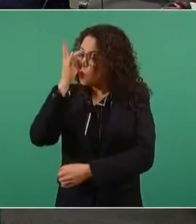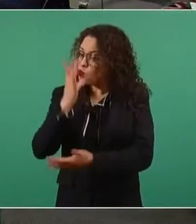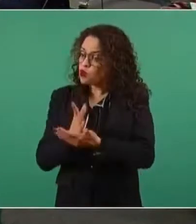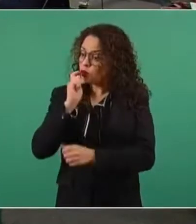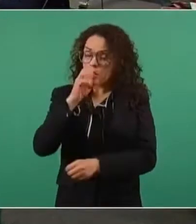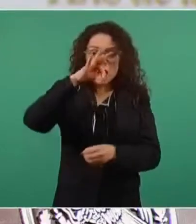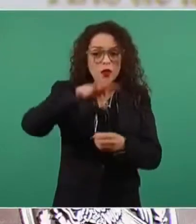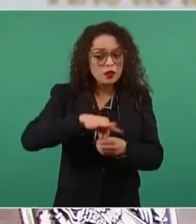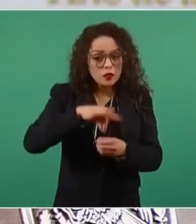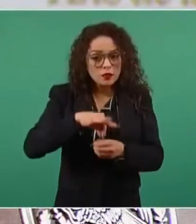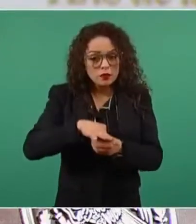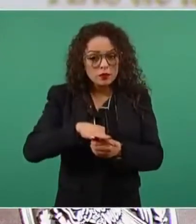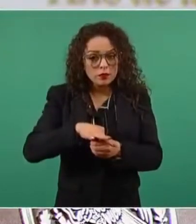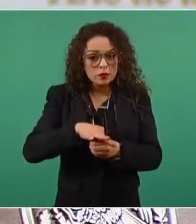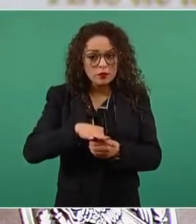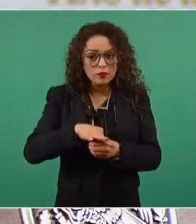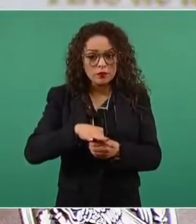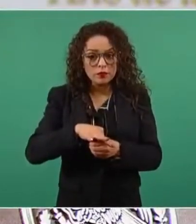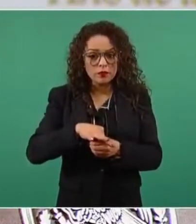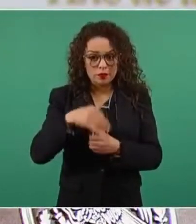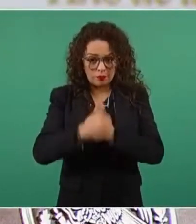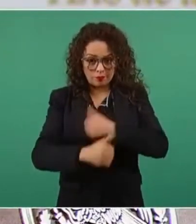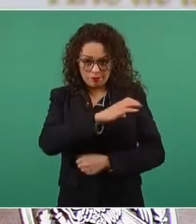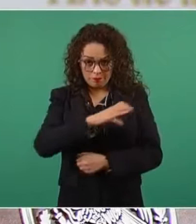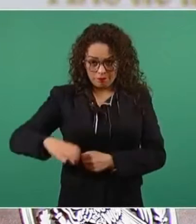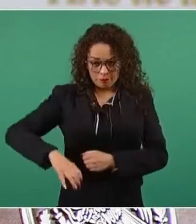como se conoce,